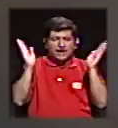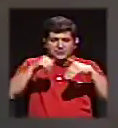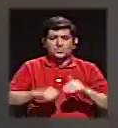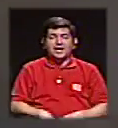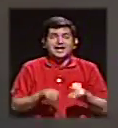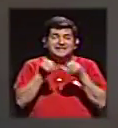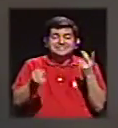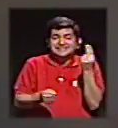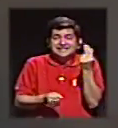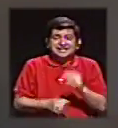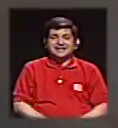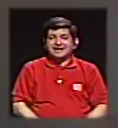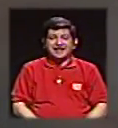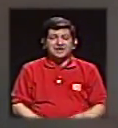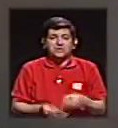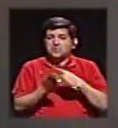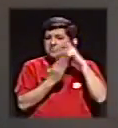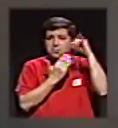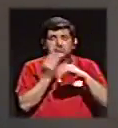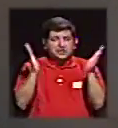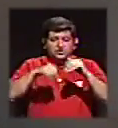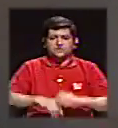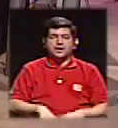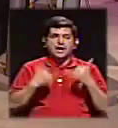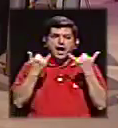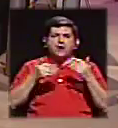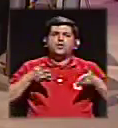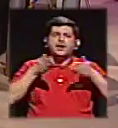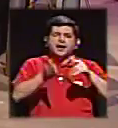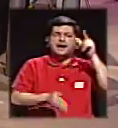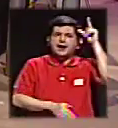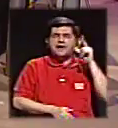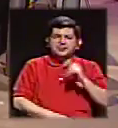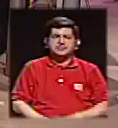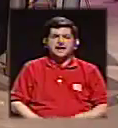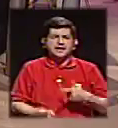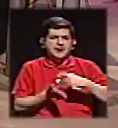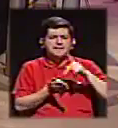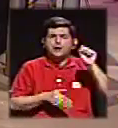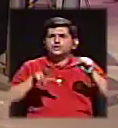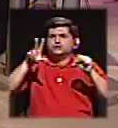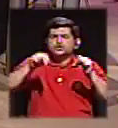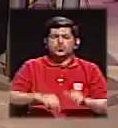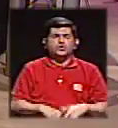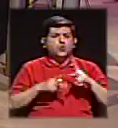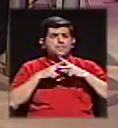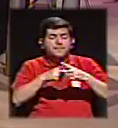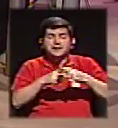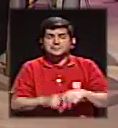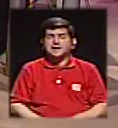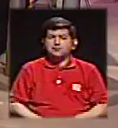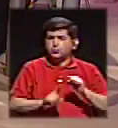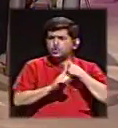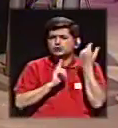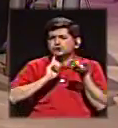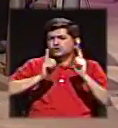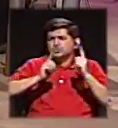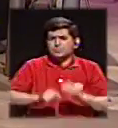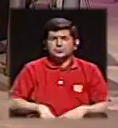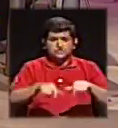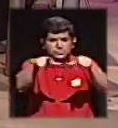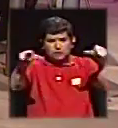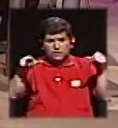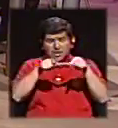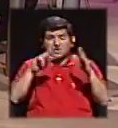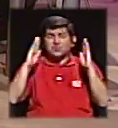frentes abiertos también, se viene Limón, carretera Limón, que igual, bueno, piajes, no piajes, aunque sea un préstamo, en qué condiciones, si está dentro de la